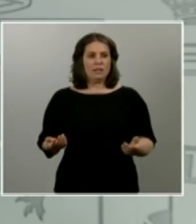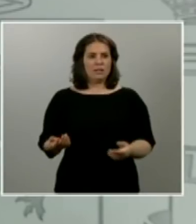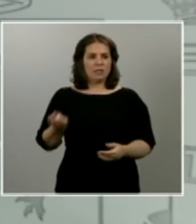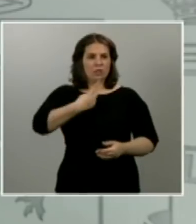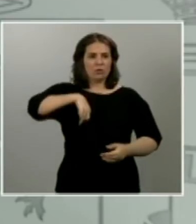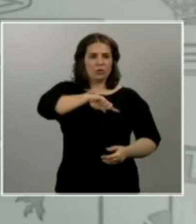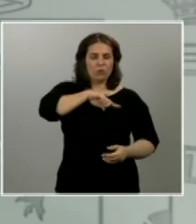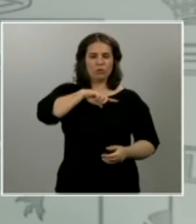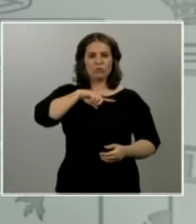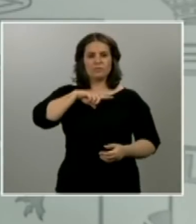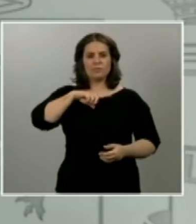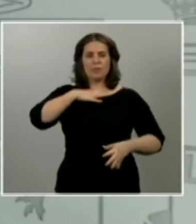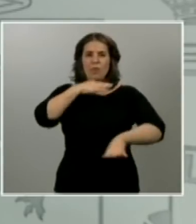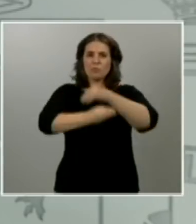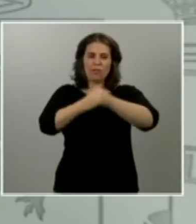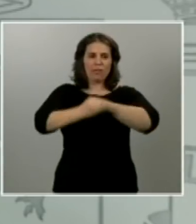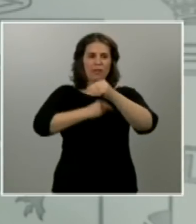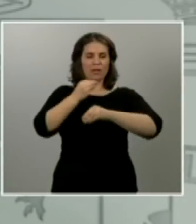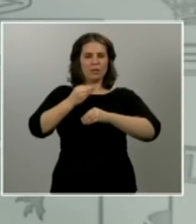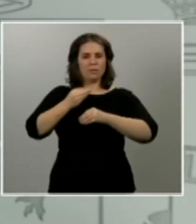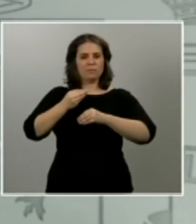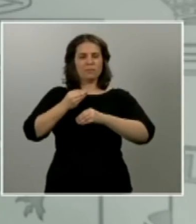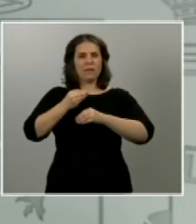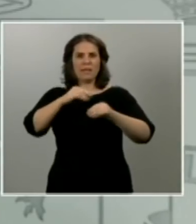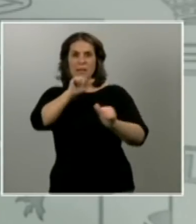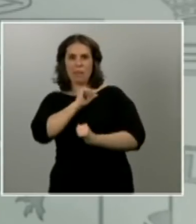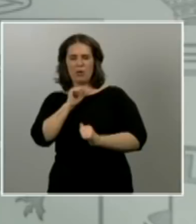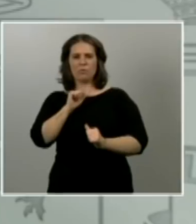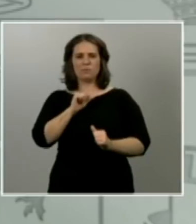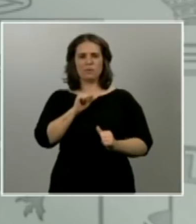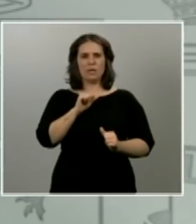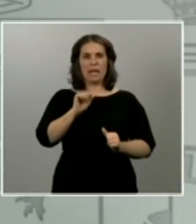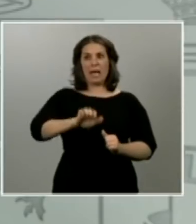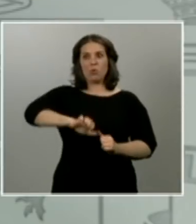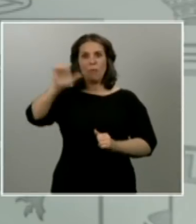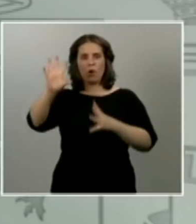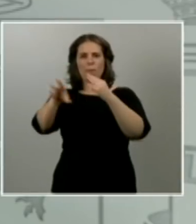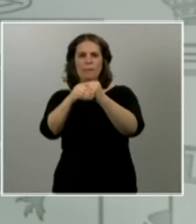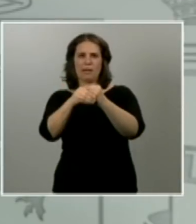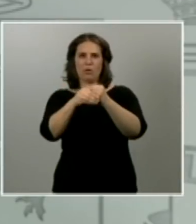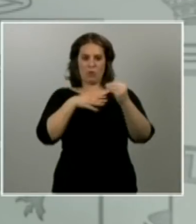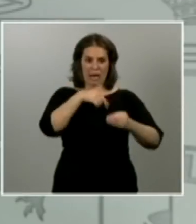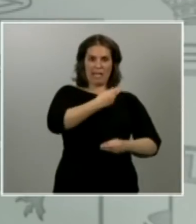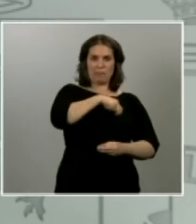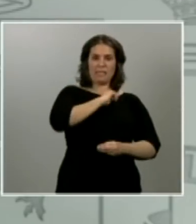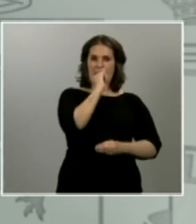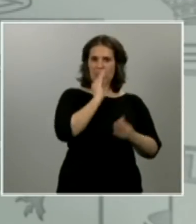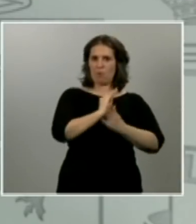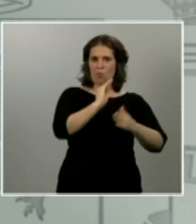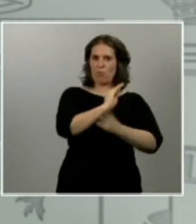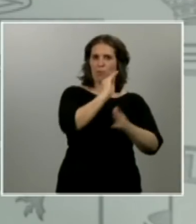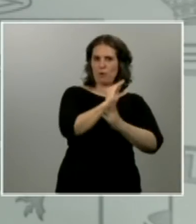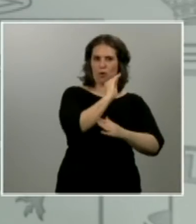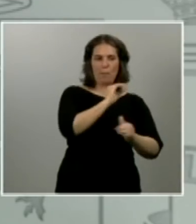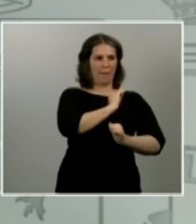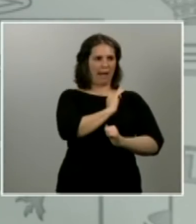fondo de desempleo europeo complementario a la prestación por desempleo que nosotros tenemos en nuestros países y que hemos defendido desde un